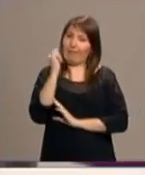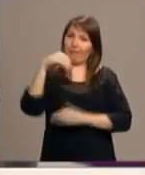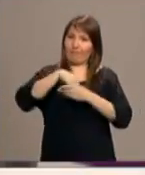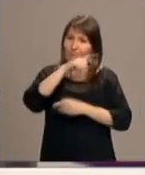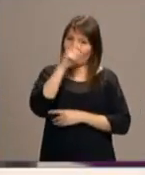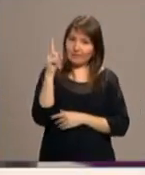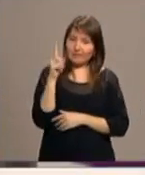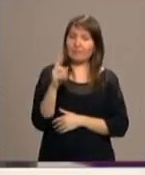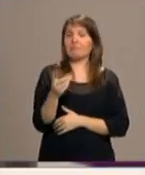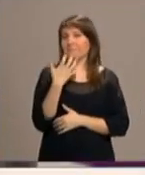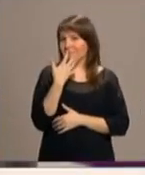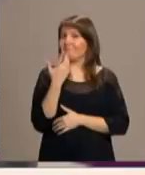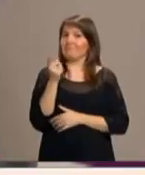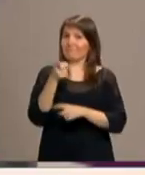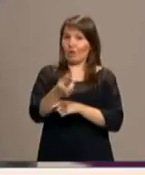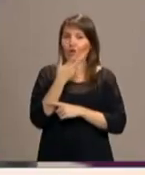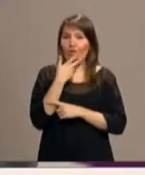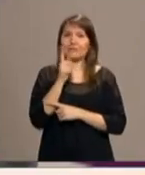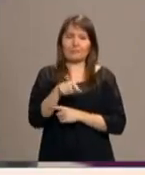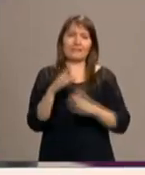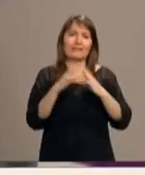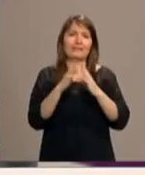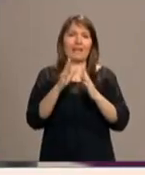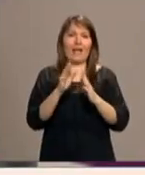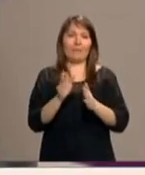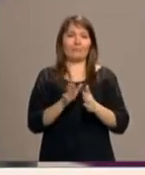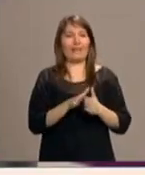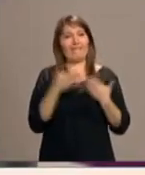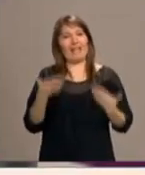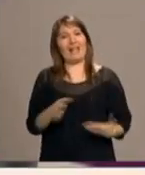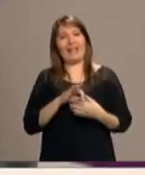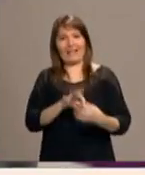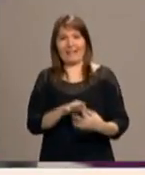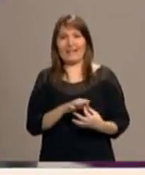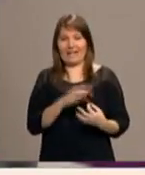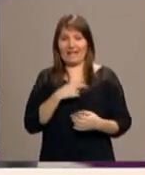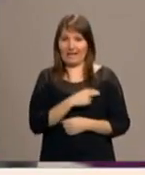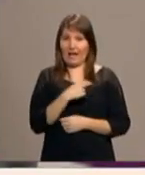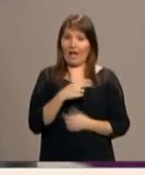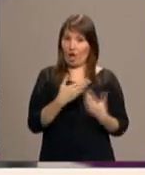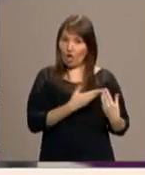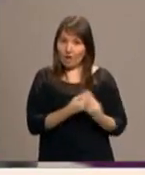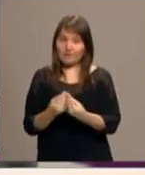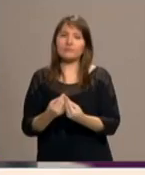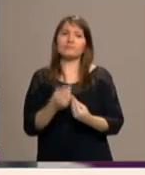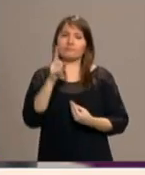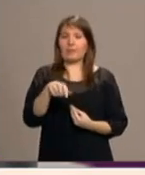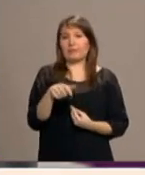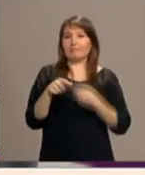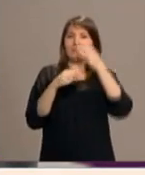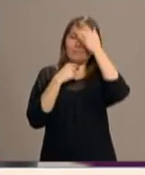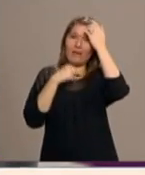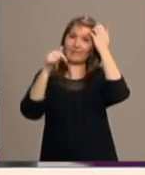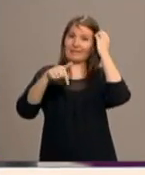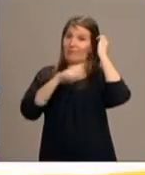la iglesia evangélica también nos acoge y nos acoge la catedral del patriarcado ecuménico aquí en Madrid